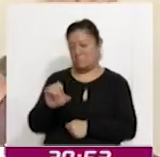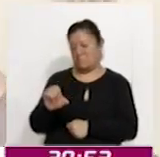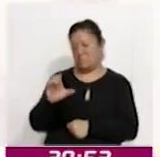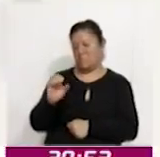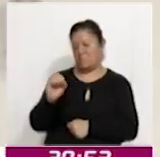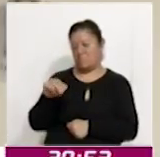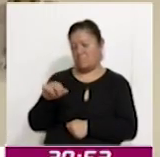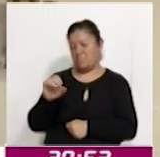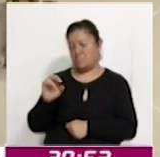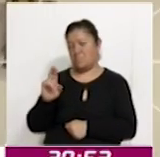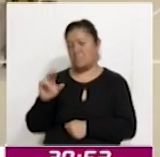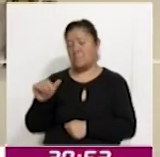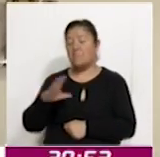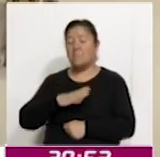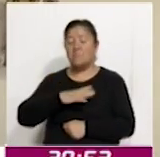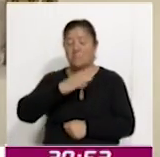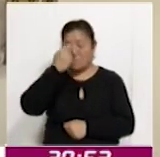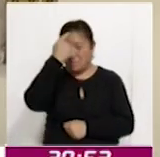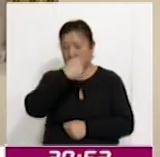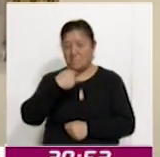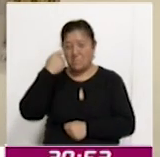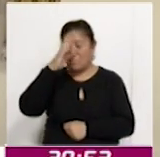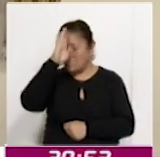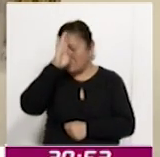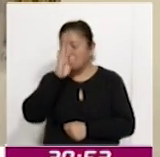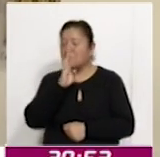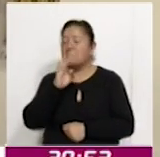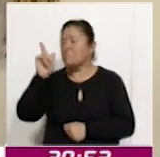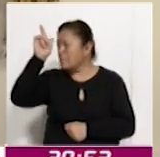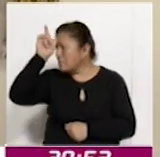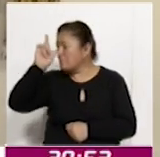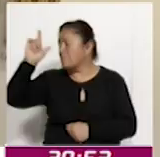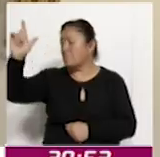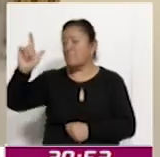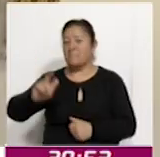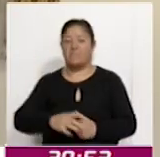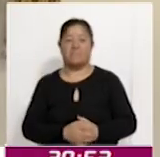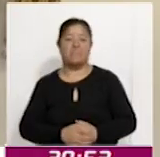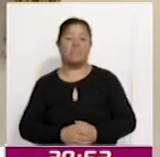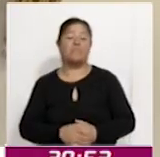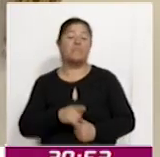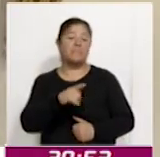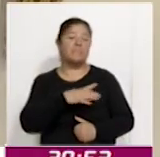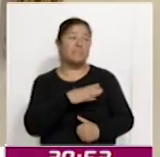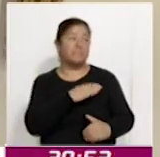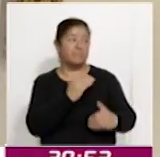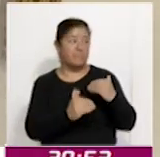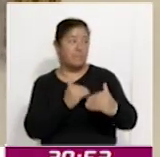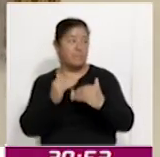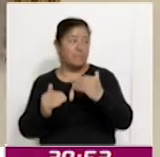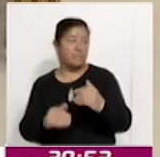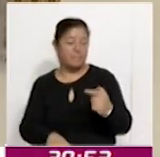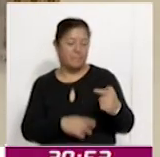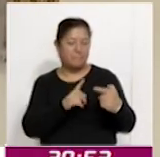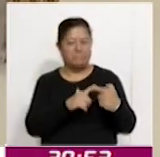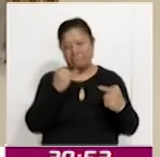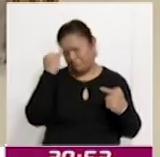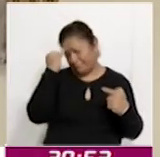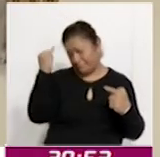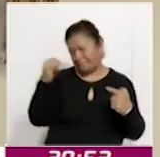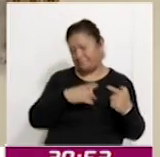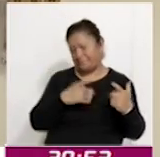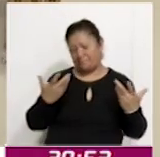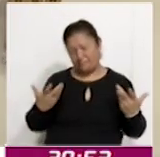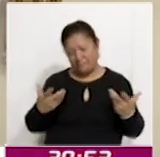media luna. Entonces fue la pieza con la que trabajo, es un poquito el proceso entre la idea, la parte surrealista, el